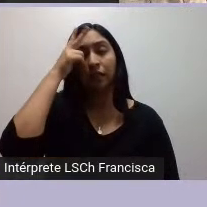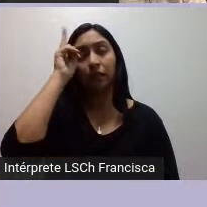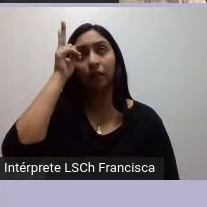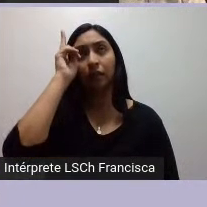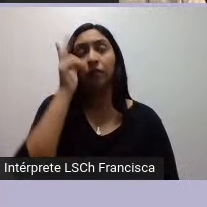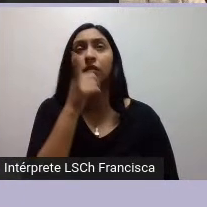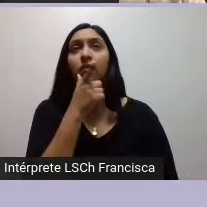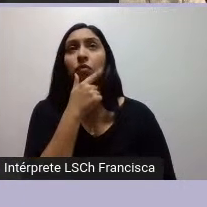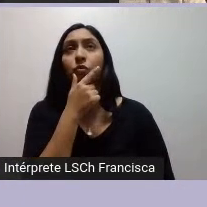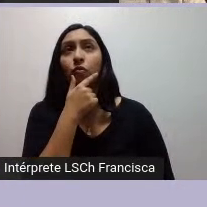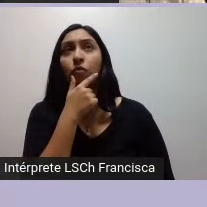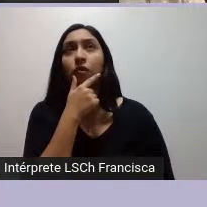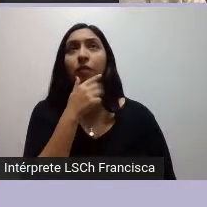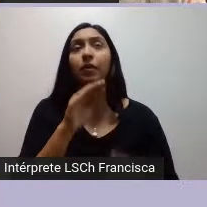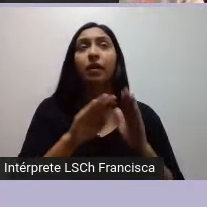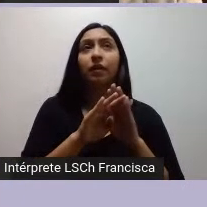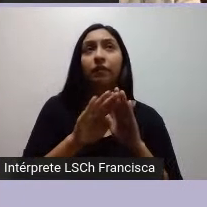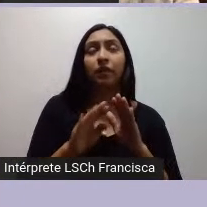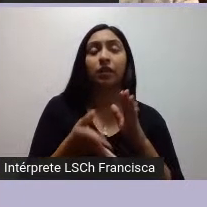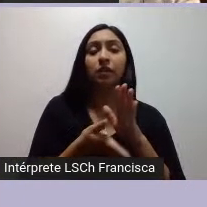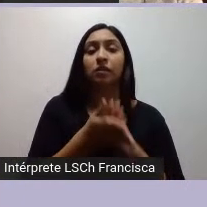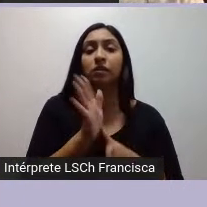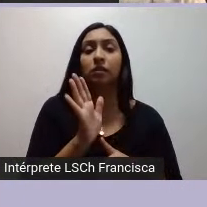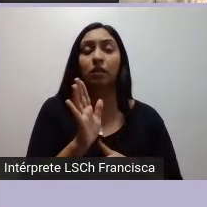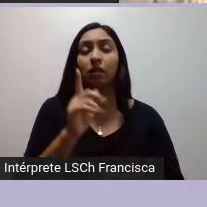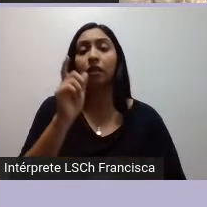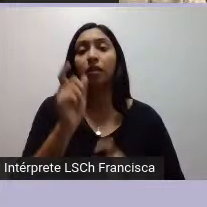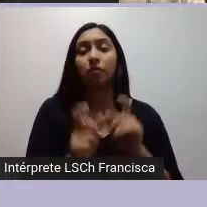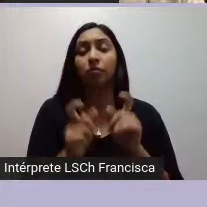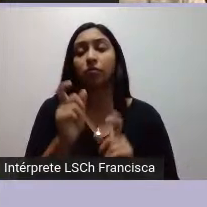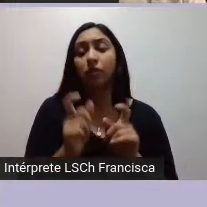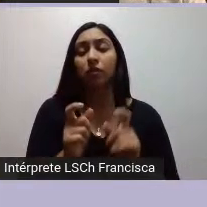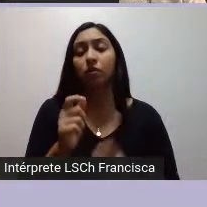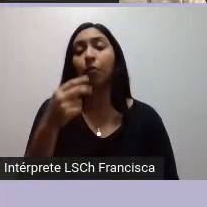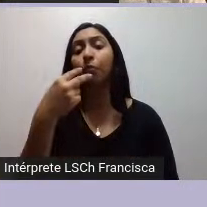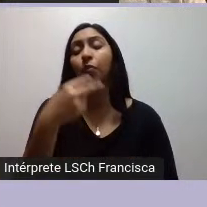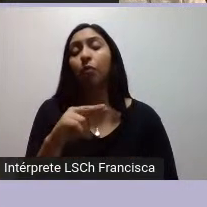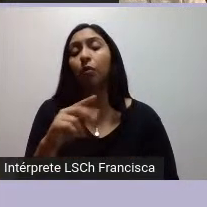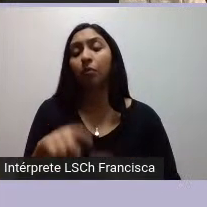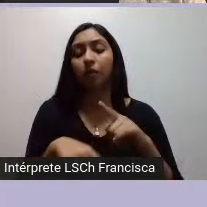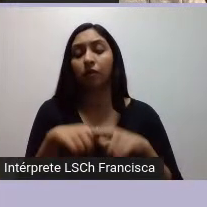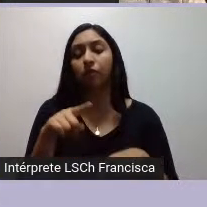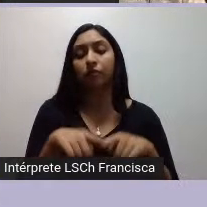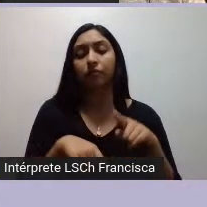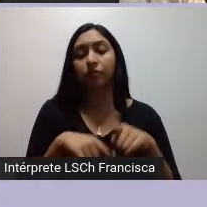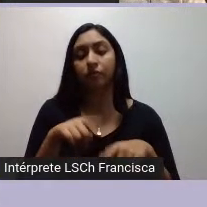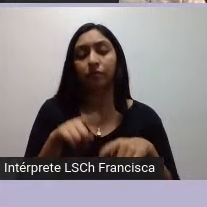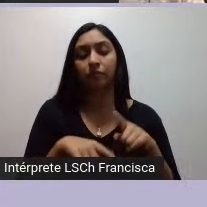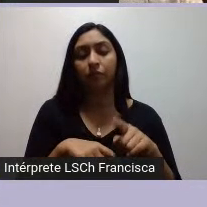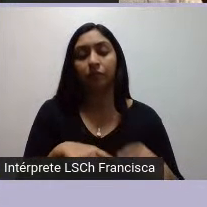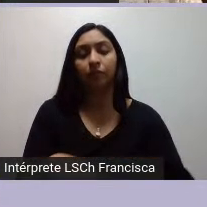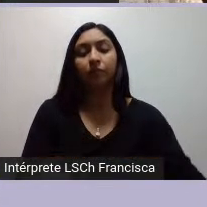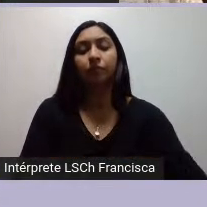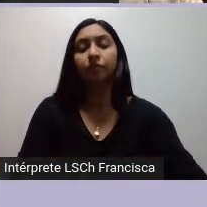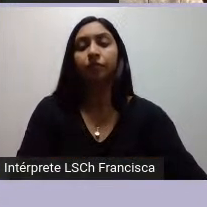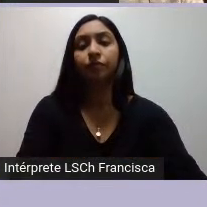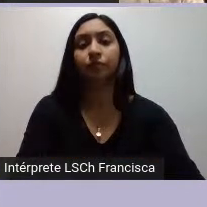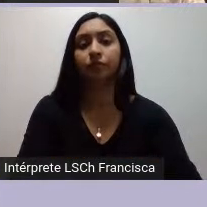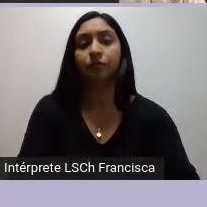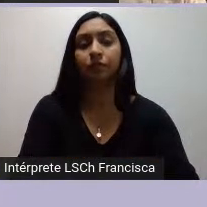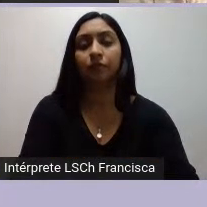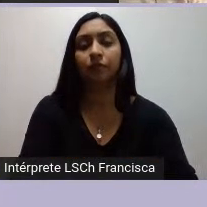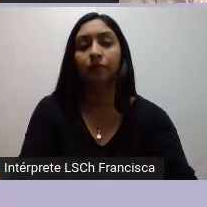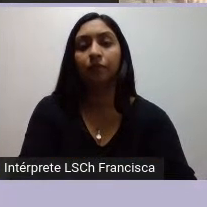a la incapacidad de evitar la salida de los indígenas de su propio territorio la elección de escaños reservados muestra que un